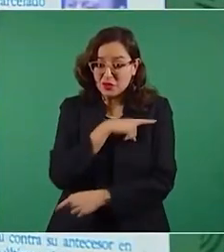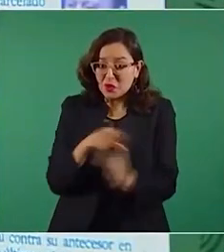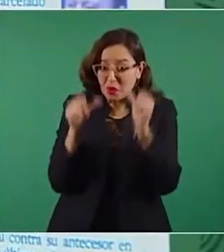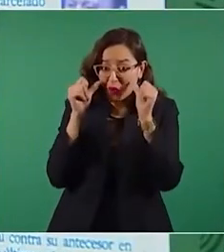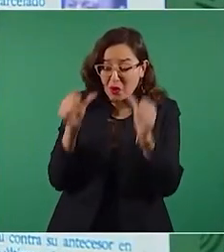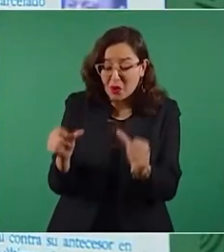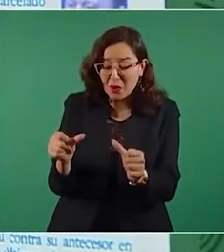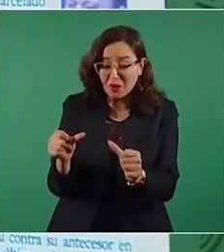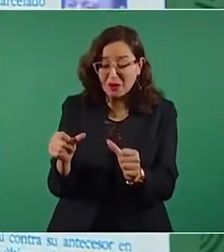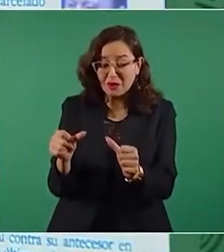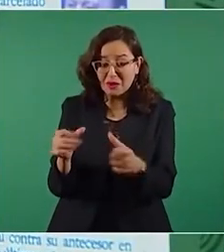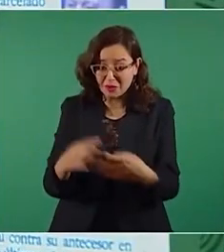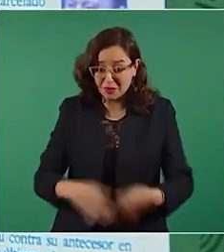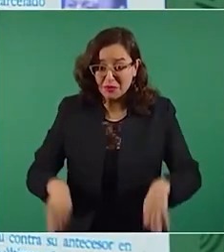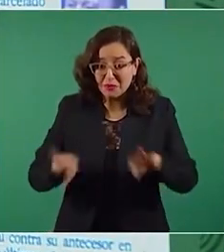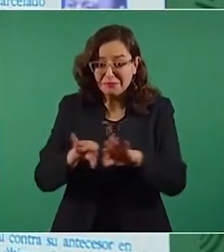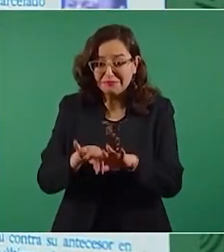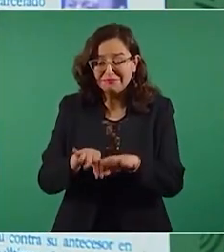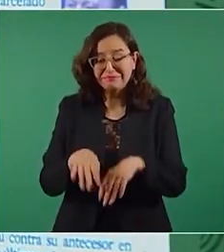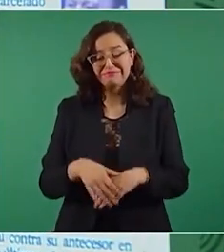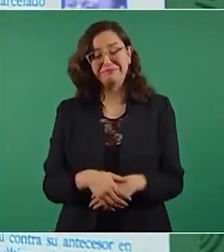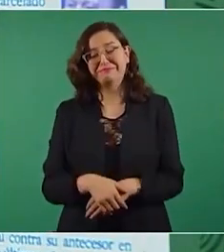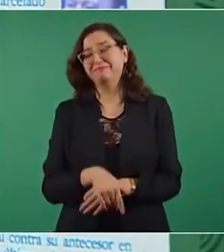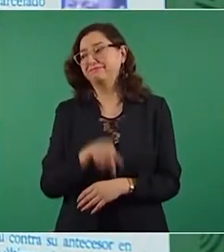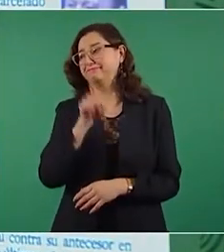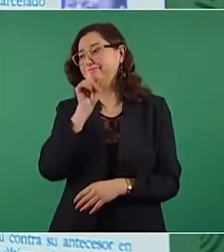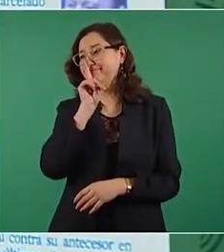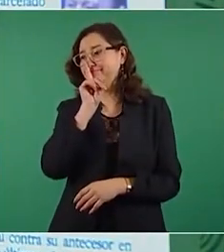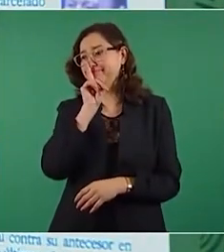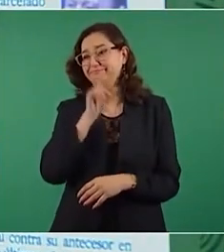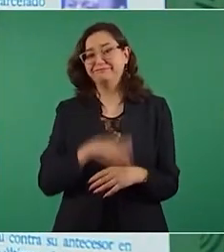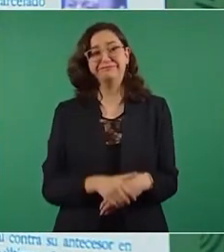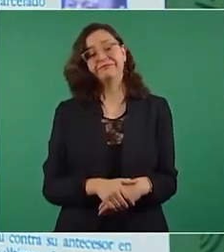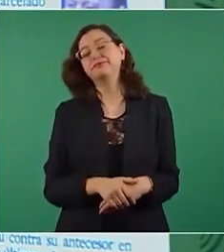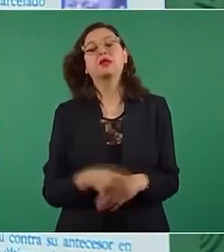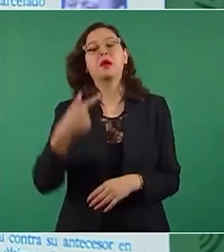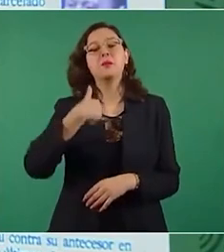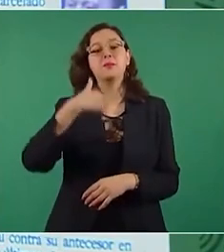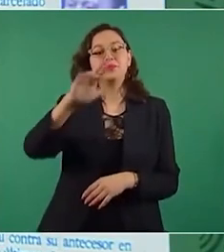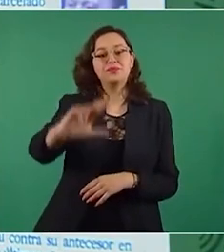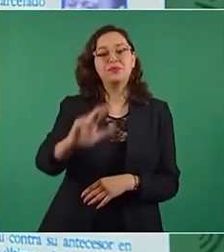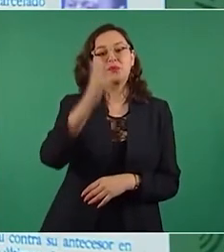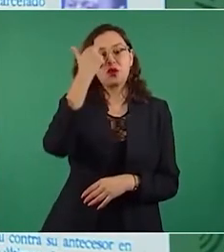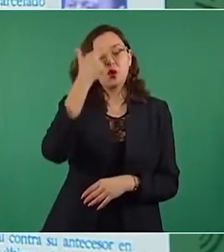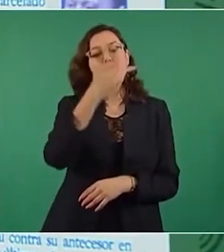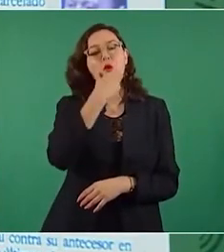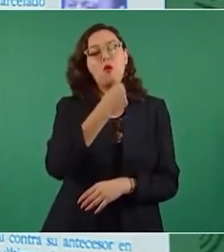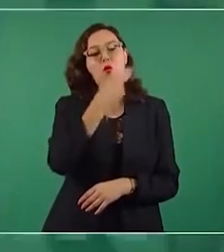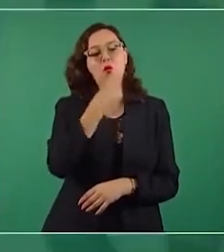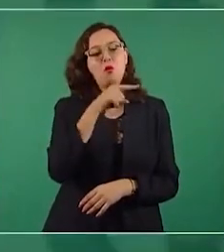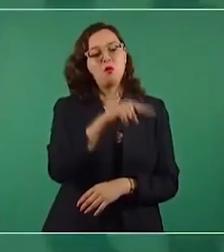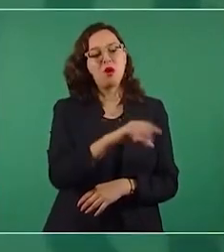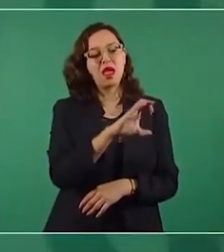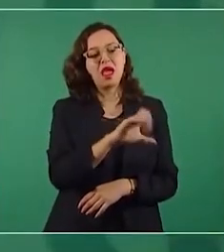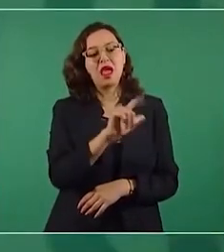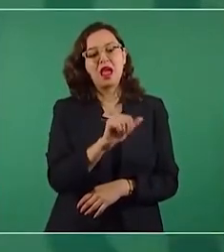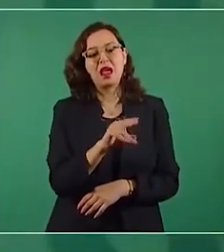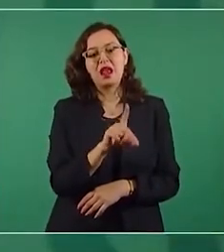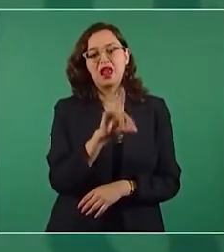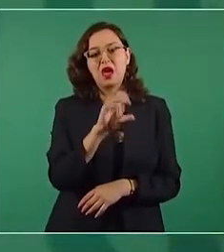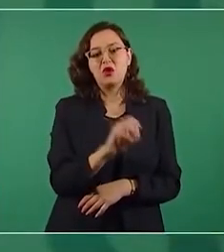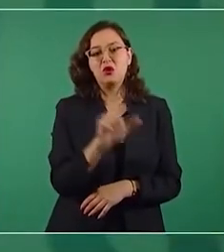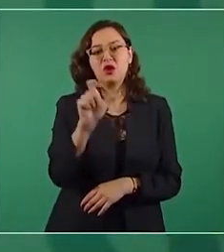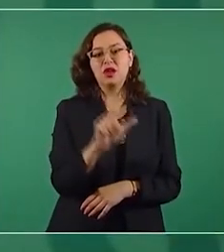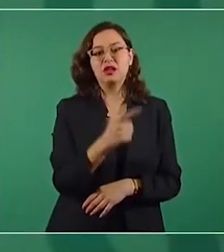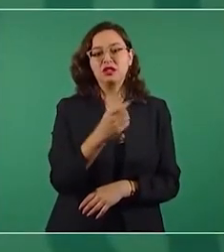recuerdo a Claudio X. González, que decía, qué barbaridad los niños, se quedan sin clases,